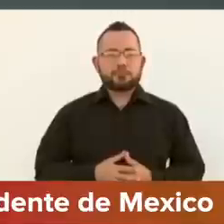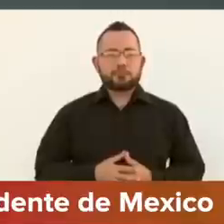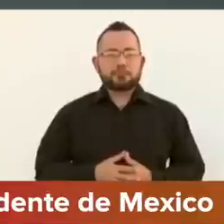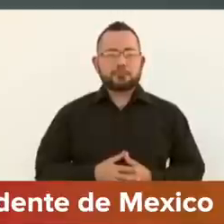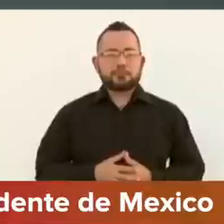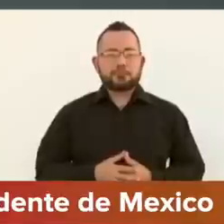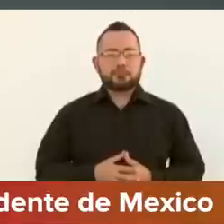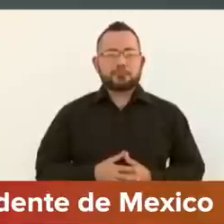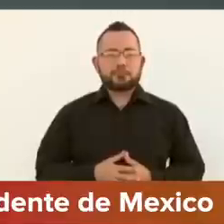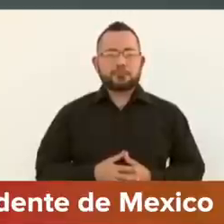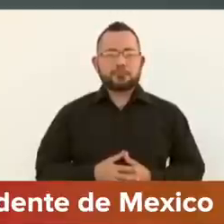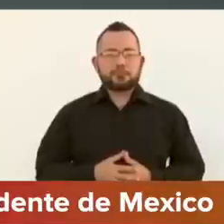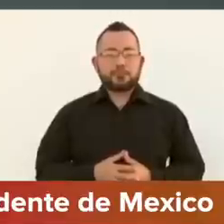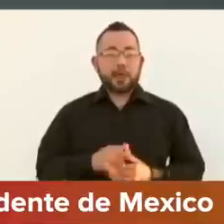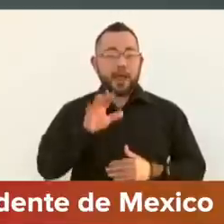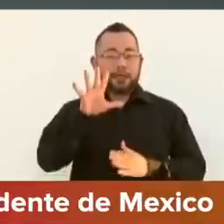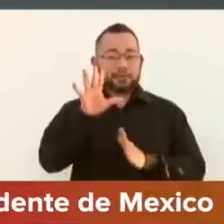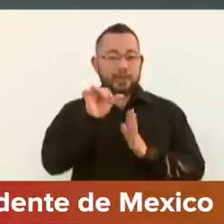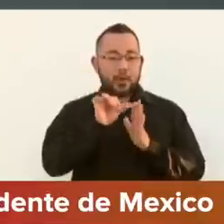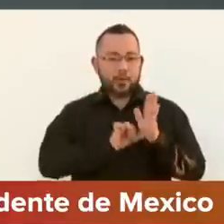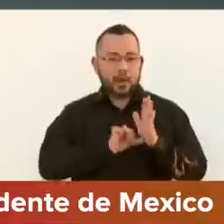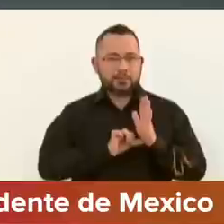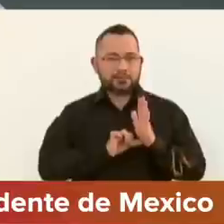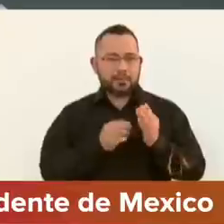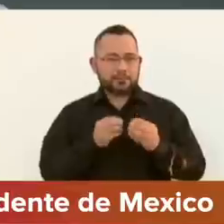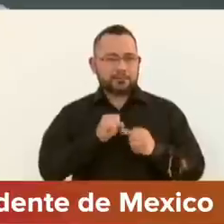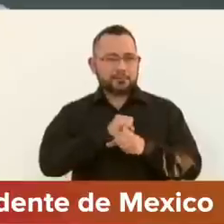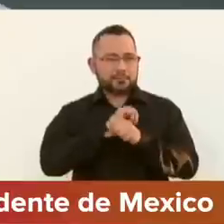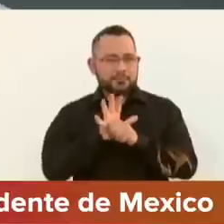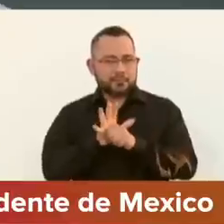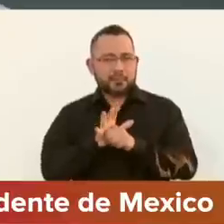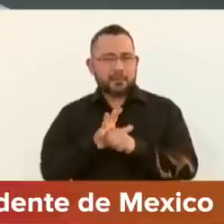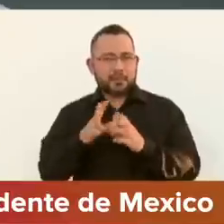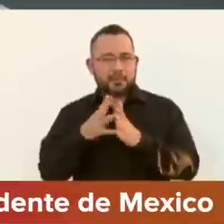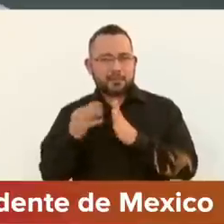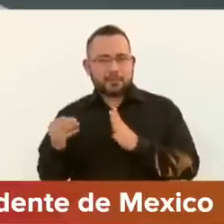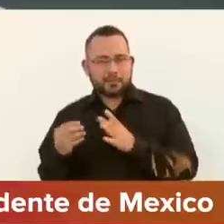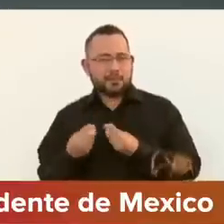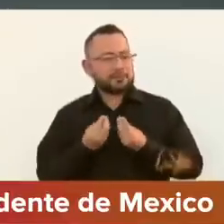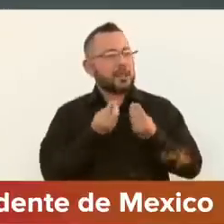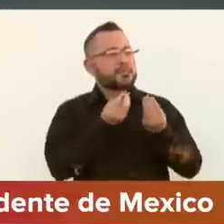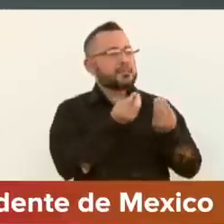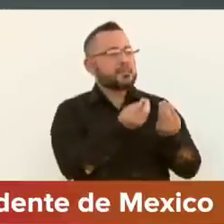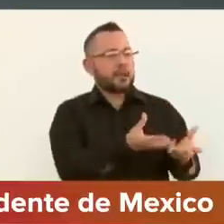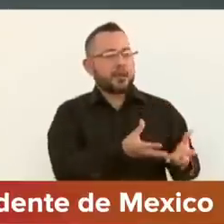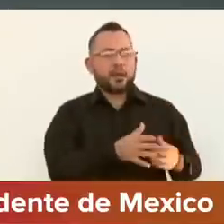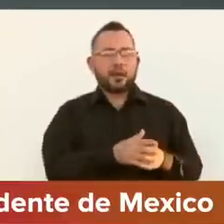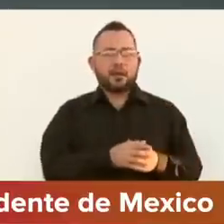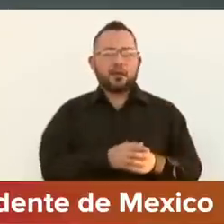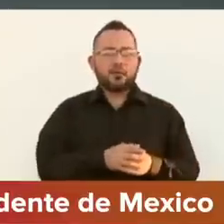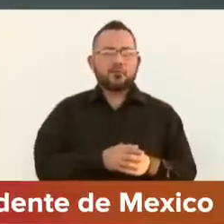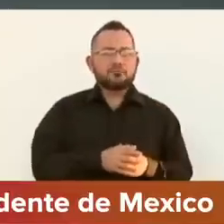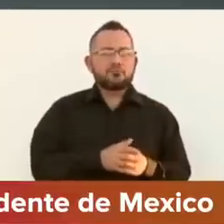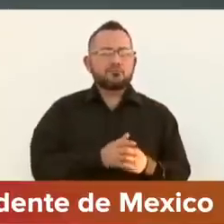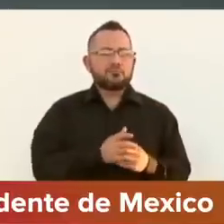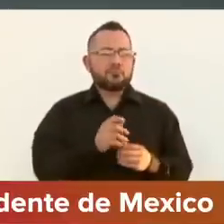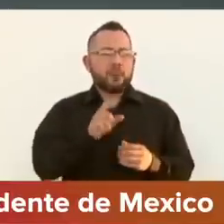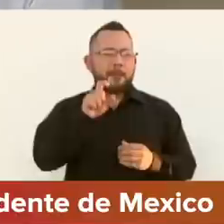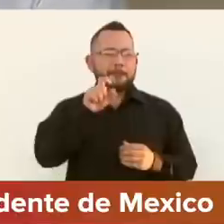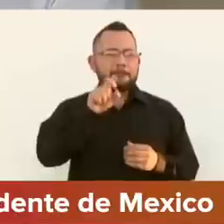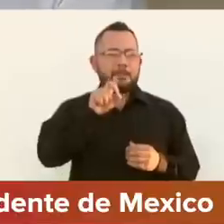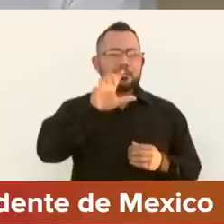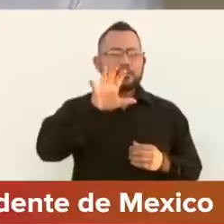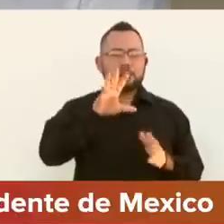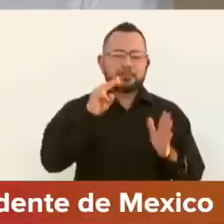entregaron en cinco meses de pandemia, se entregaron 25